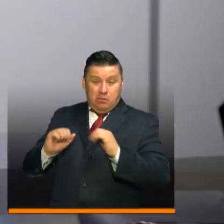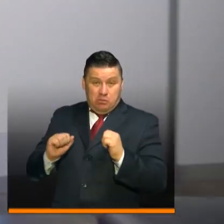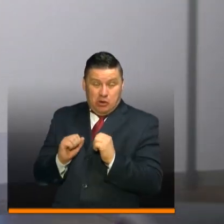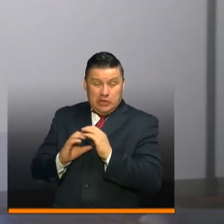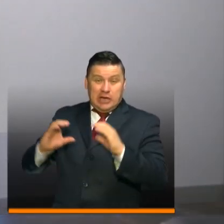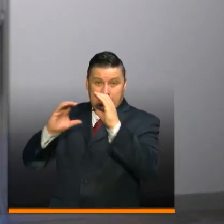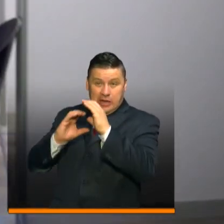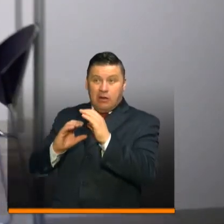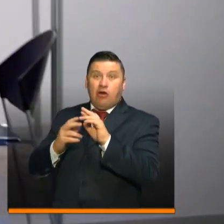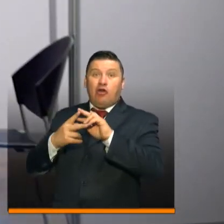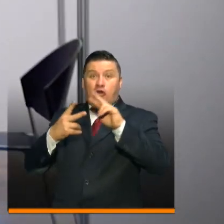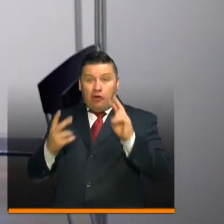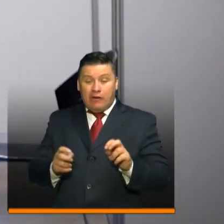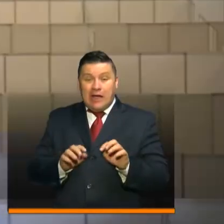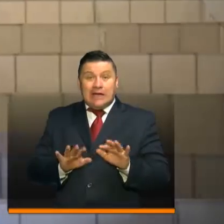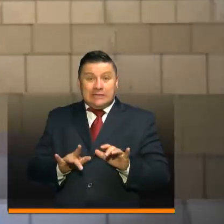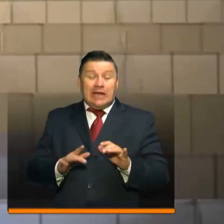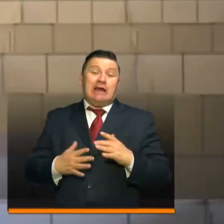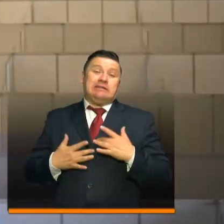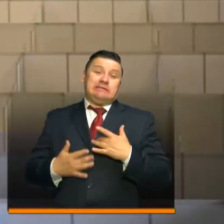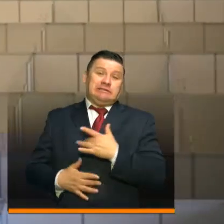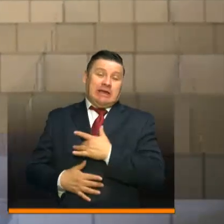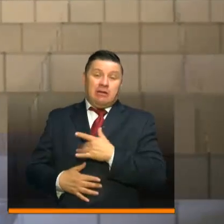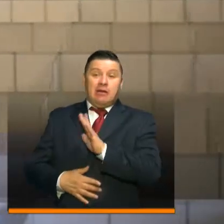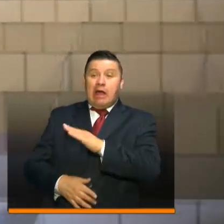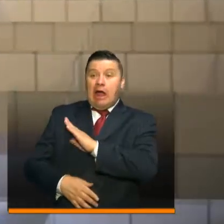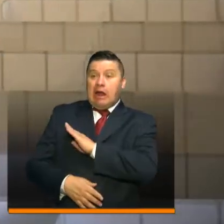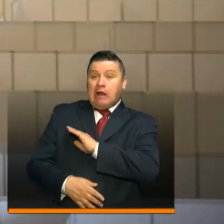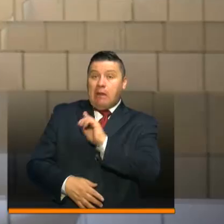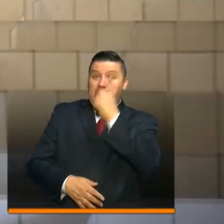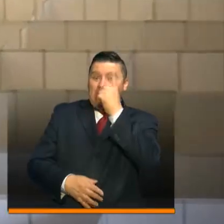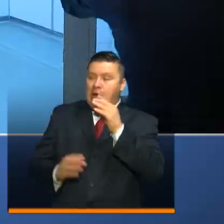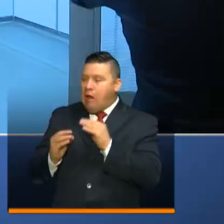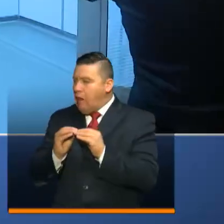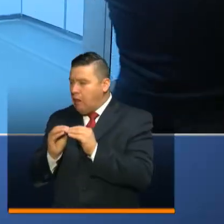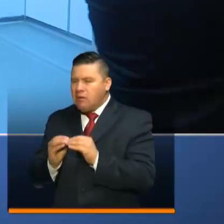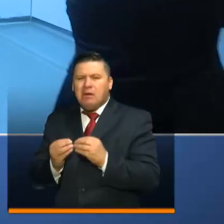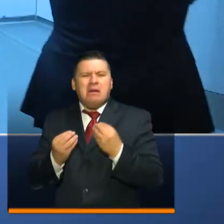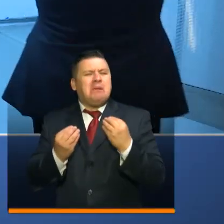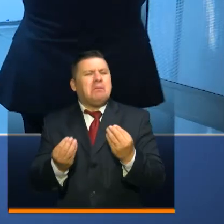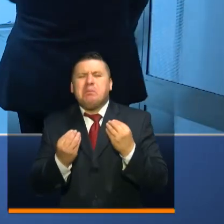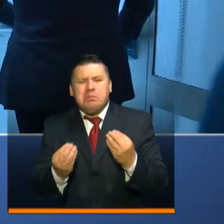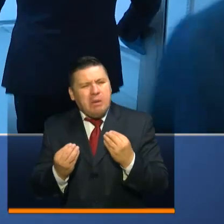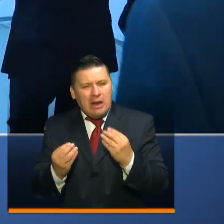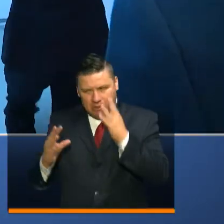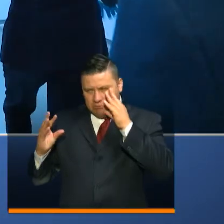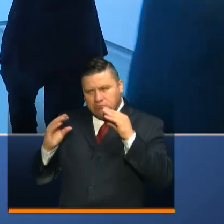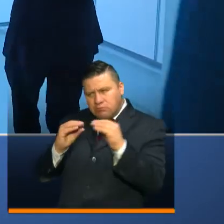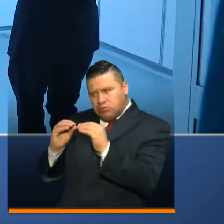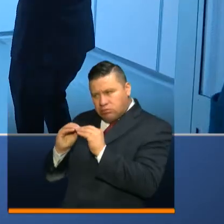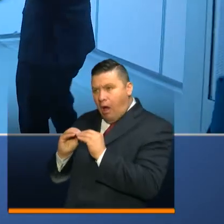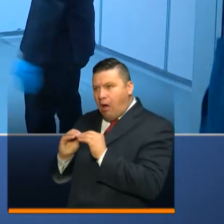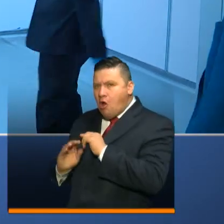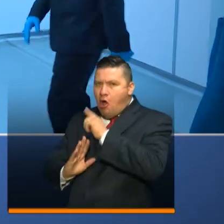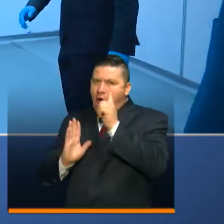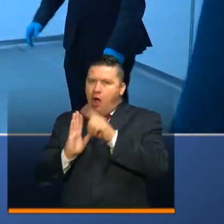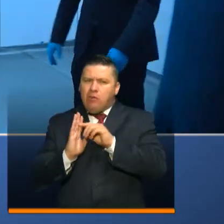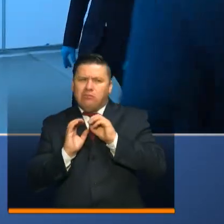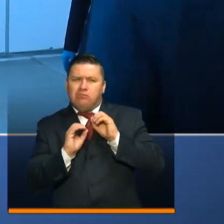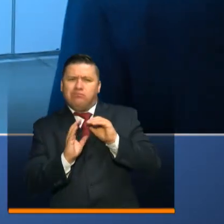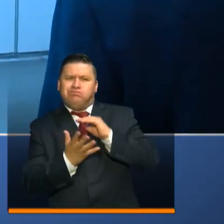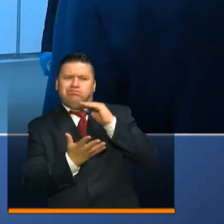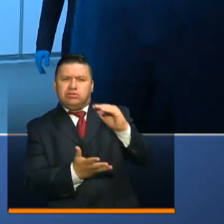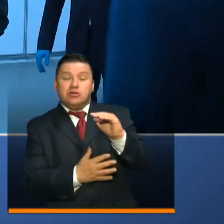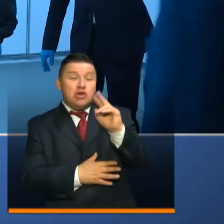Bogotá, Corferias, la Secretaría de Salud y la Alcaldía de Bogotá. ¿Para qué? Para que tengamos una dotación de